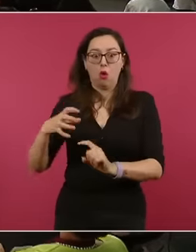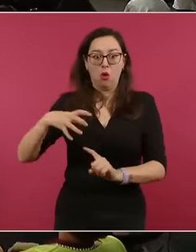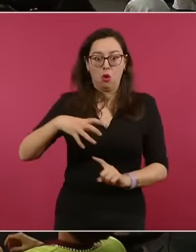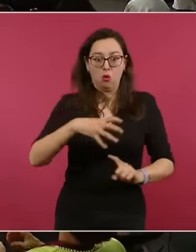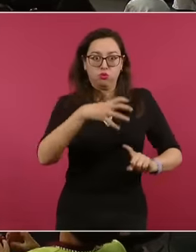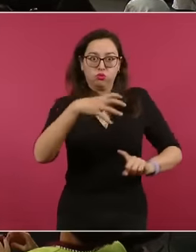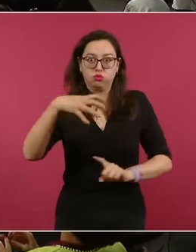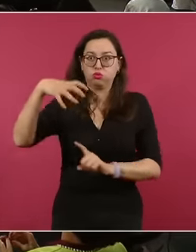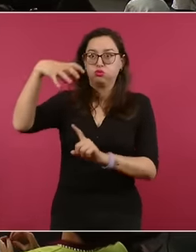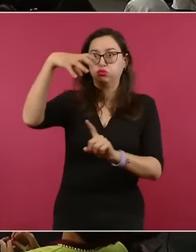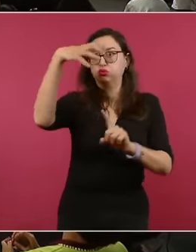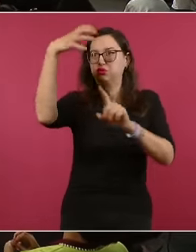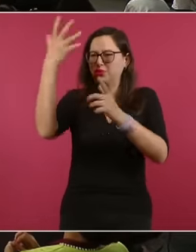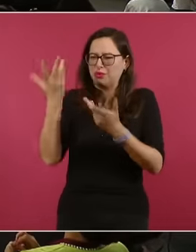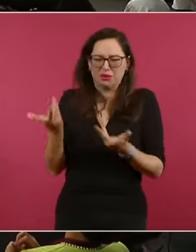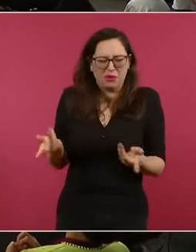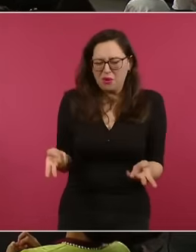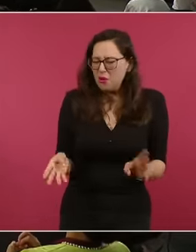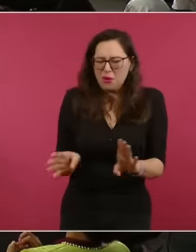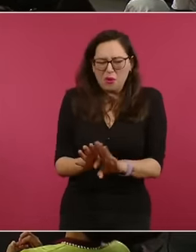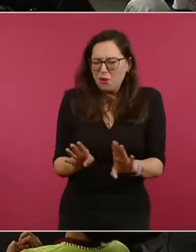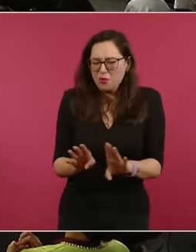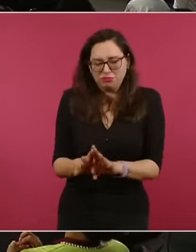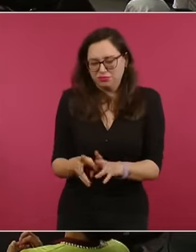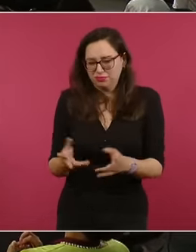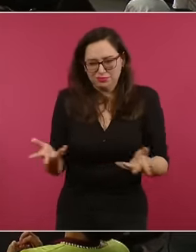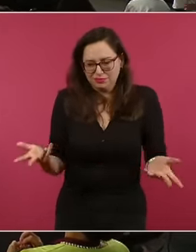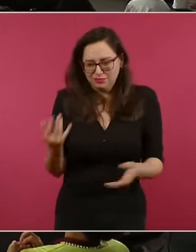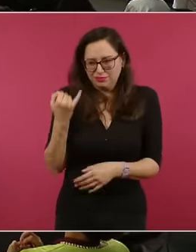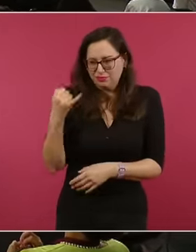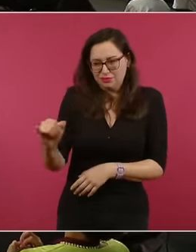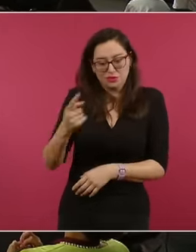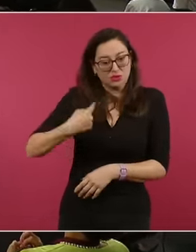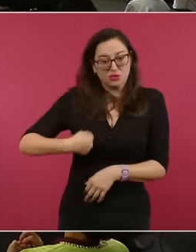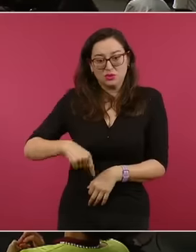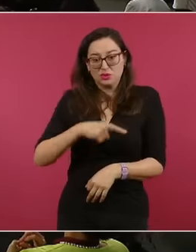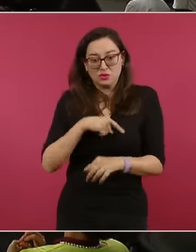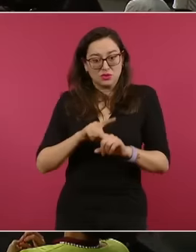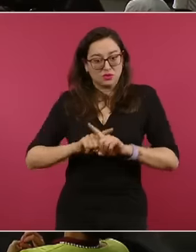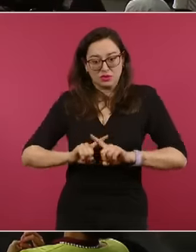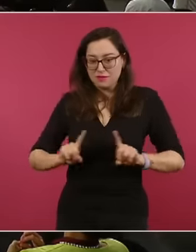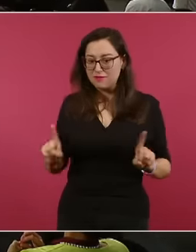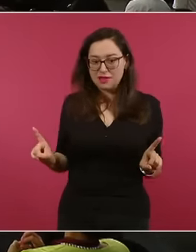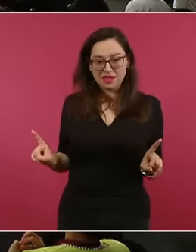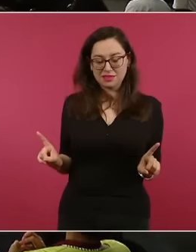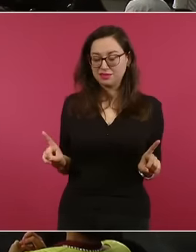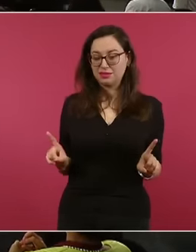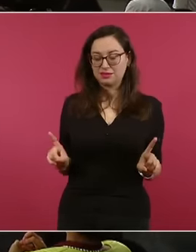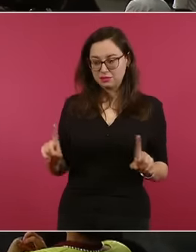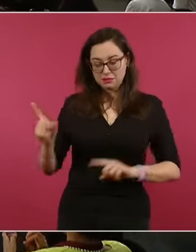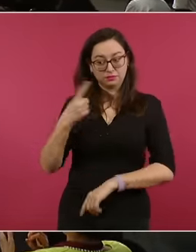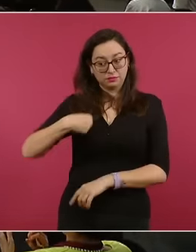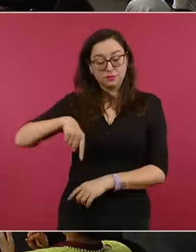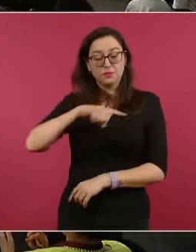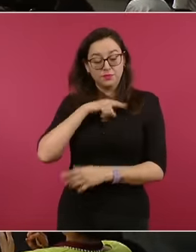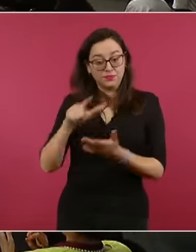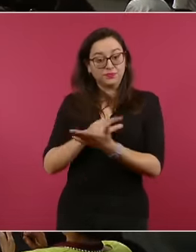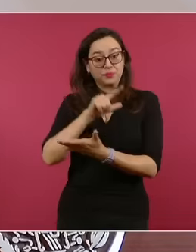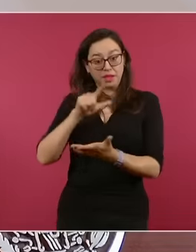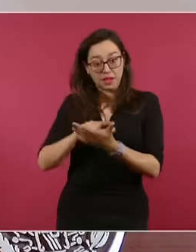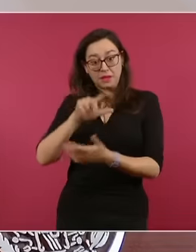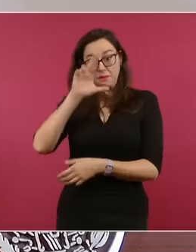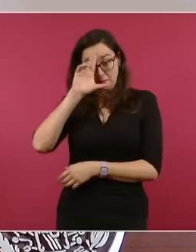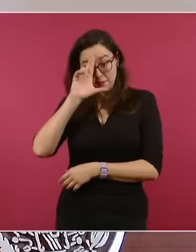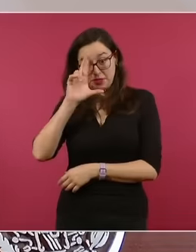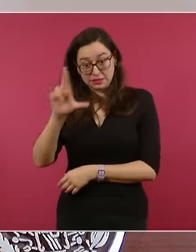¿El que está aquí? Sí, sigue teniendo sus agregaciones normales. Nosotros normalmente se les otorgan 30